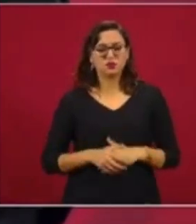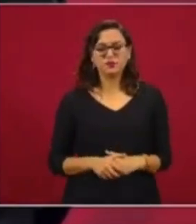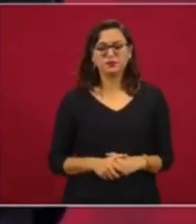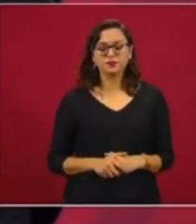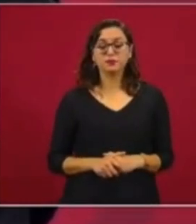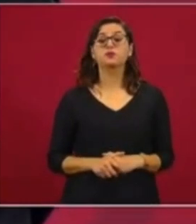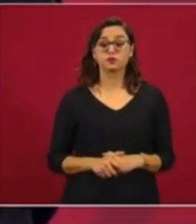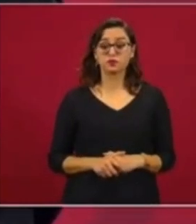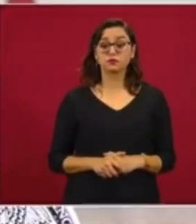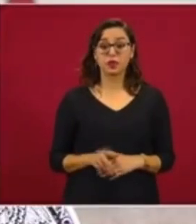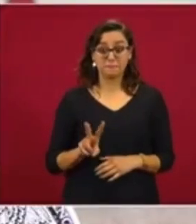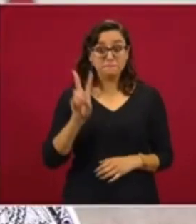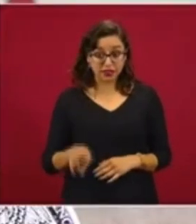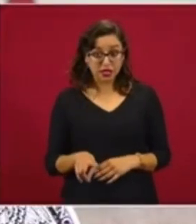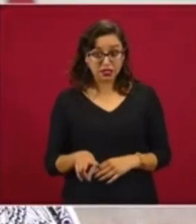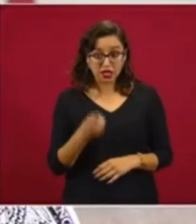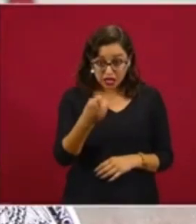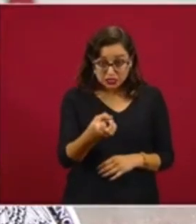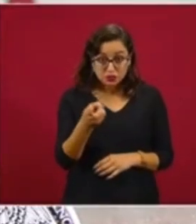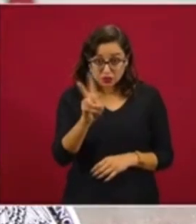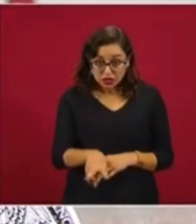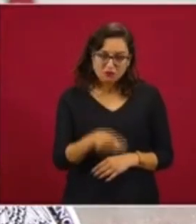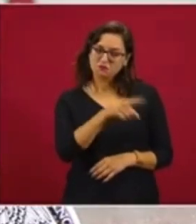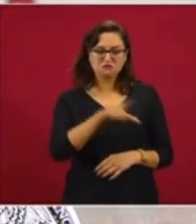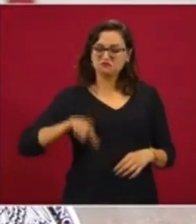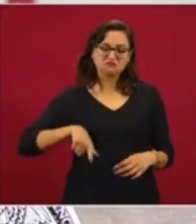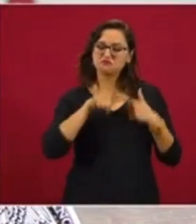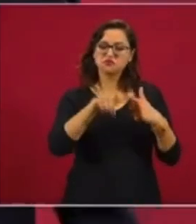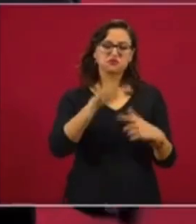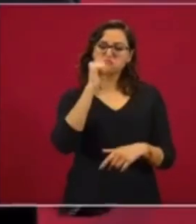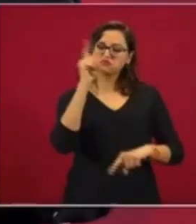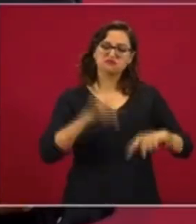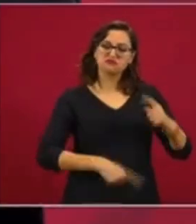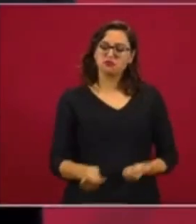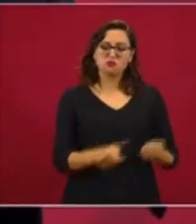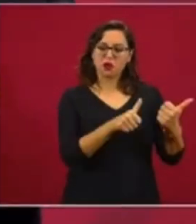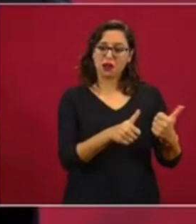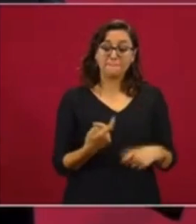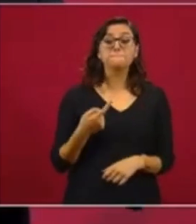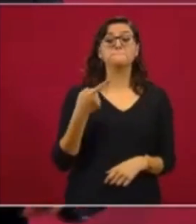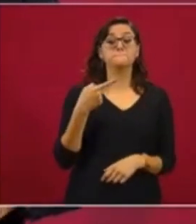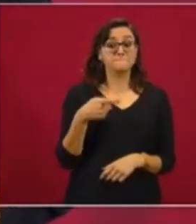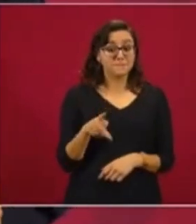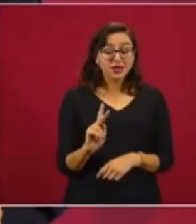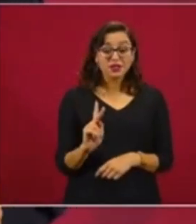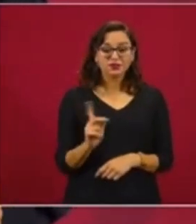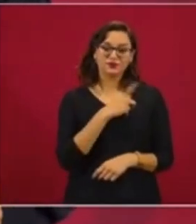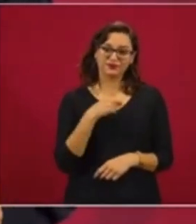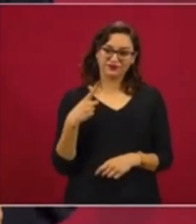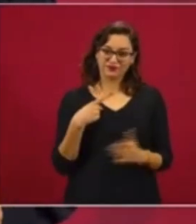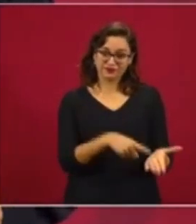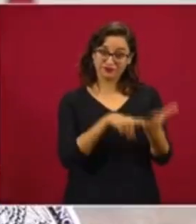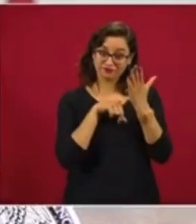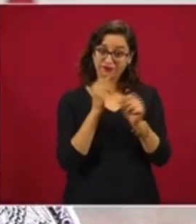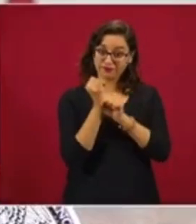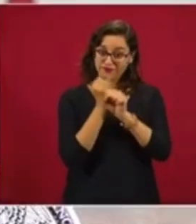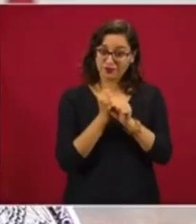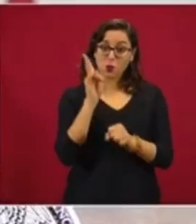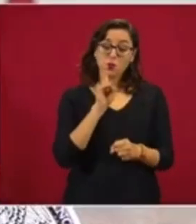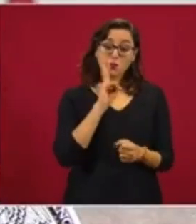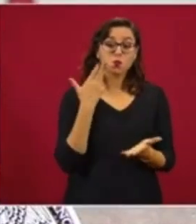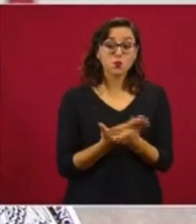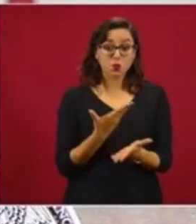Ya ese señor no puede estar aquí, en el gobierno, pero hay que saber, hay que investigar,